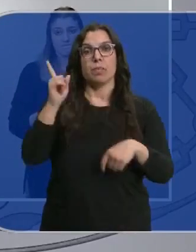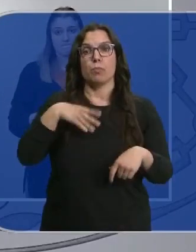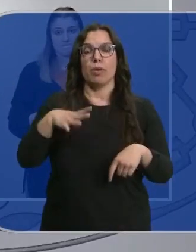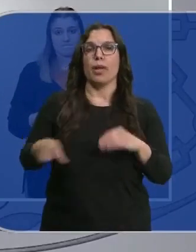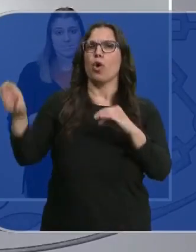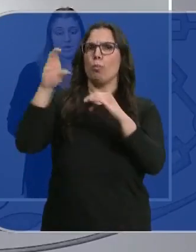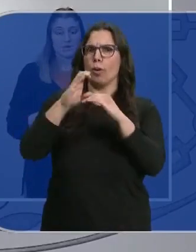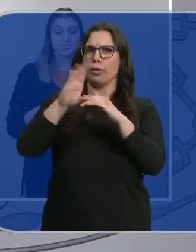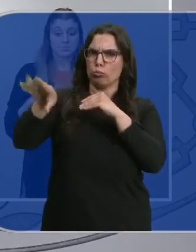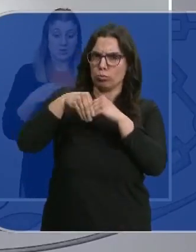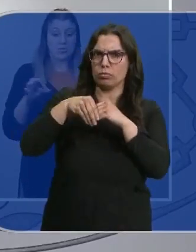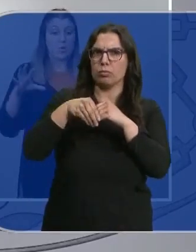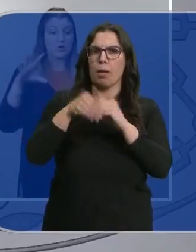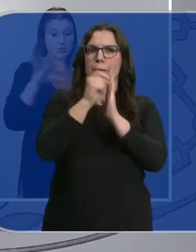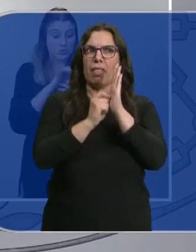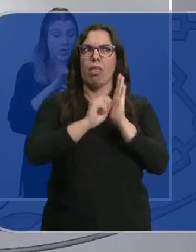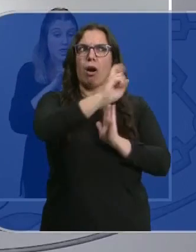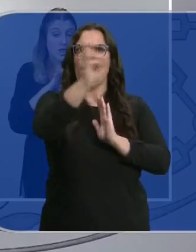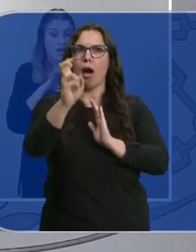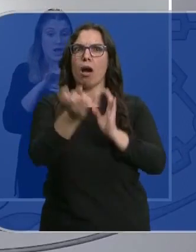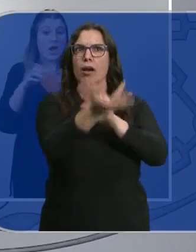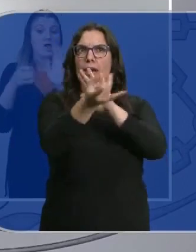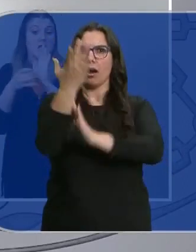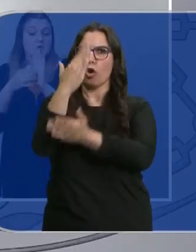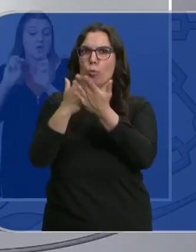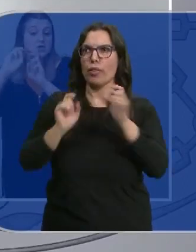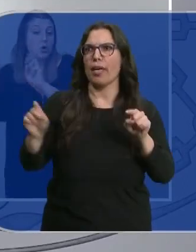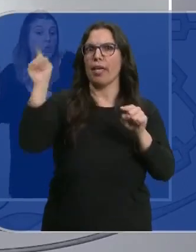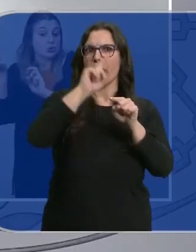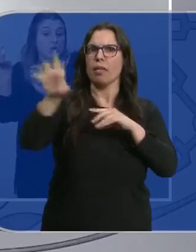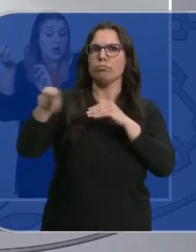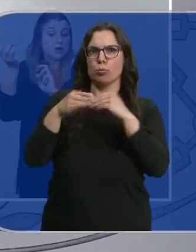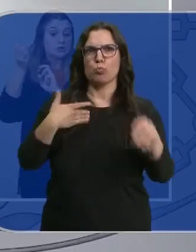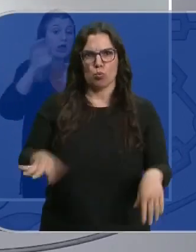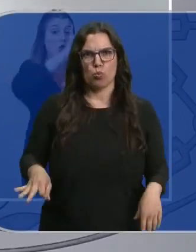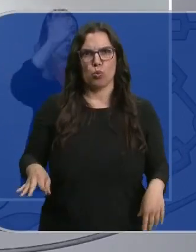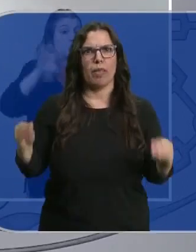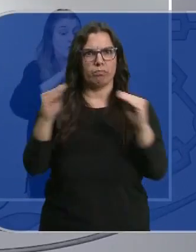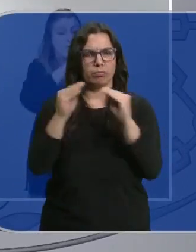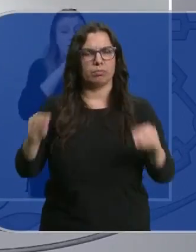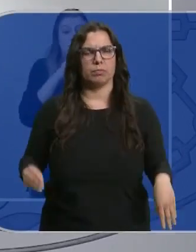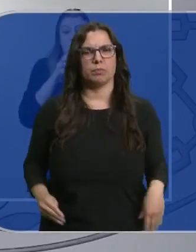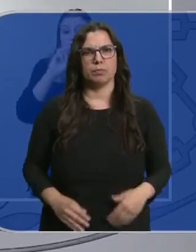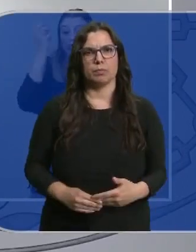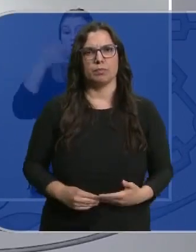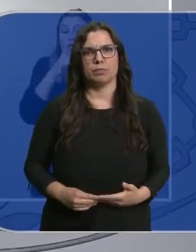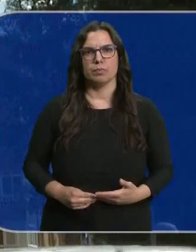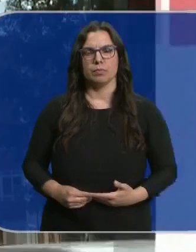complementar, como decía, otras medidas que han puesto en marcha diferentes comunidades autónomas.